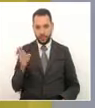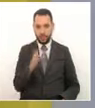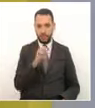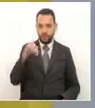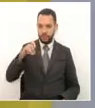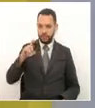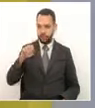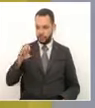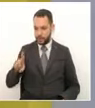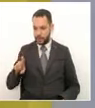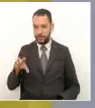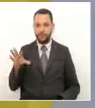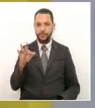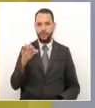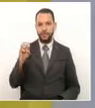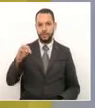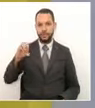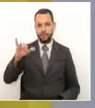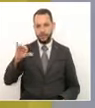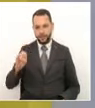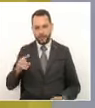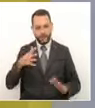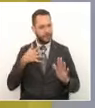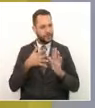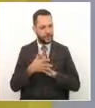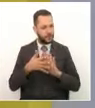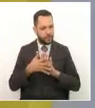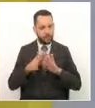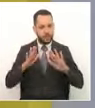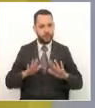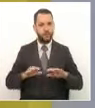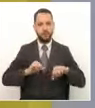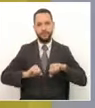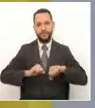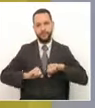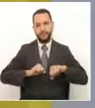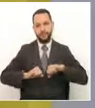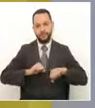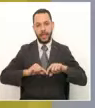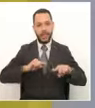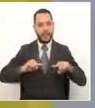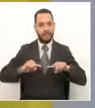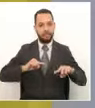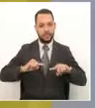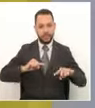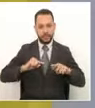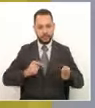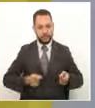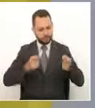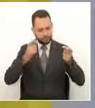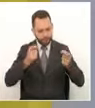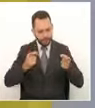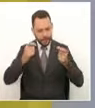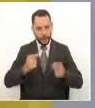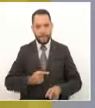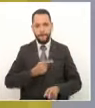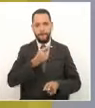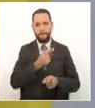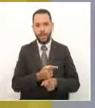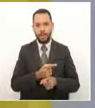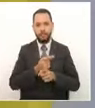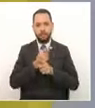informar a los risaraldenses acerca de las acciones que la administración departamental implementa en pro